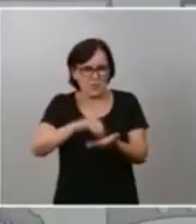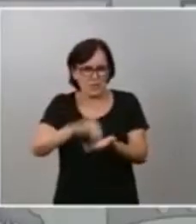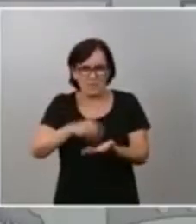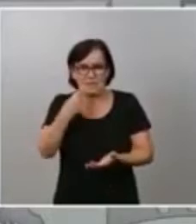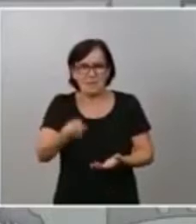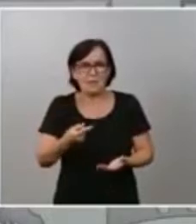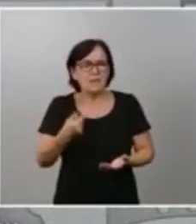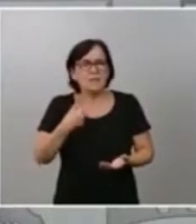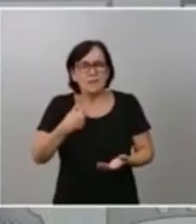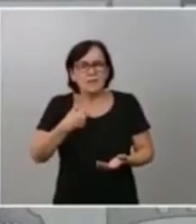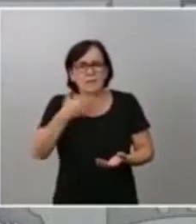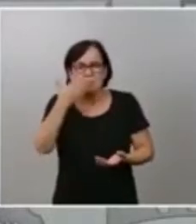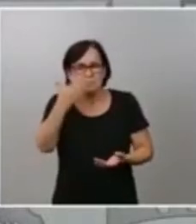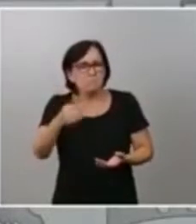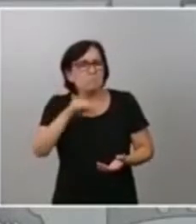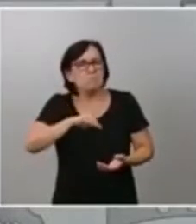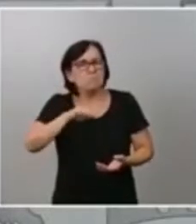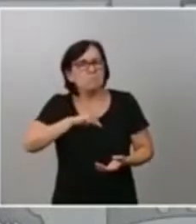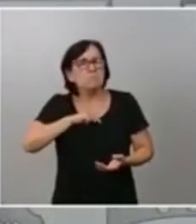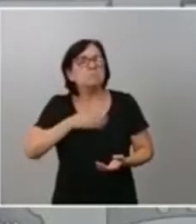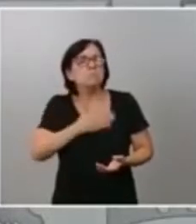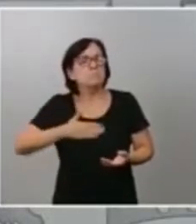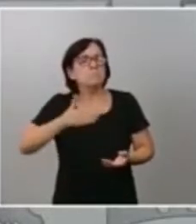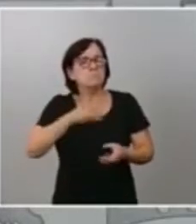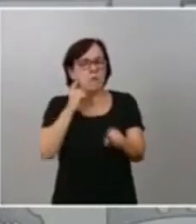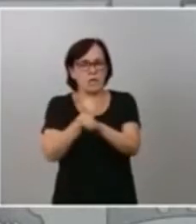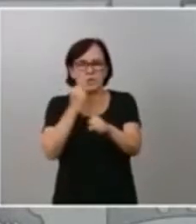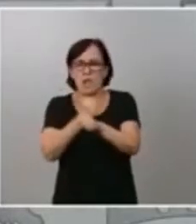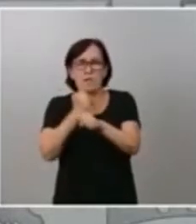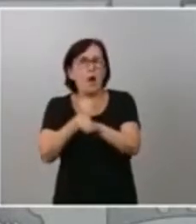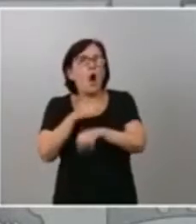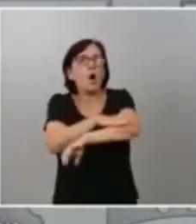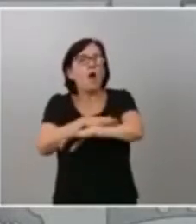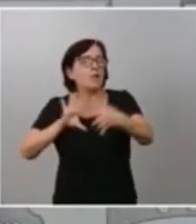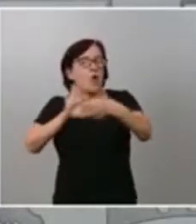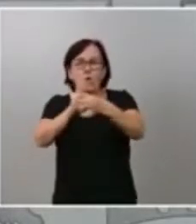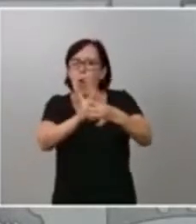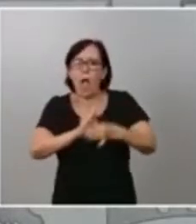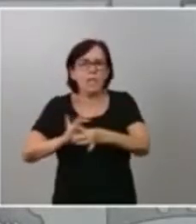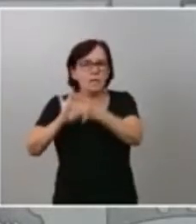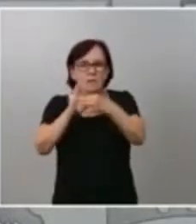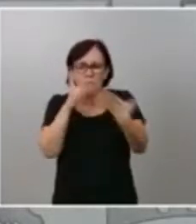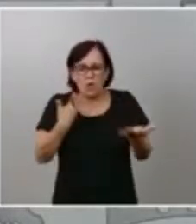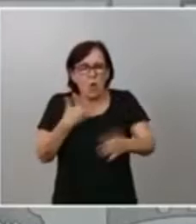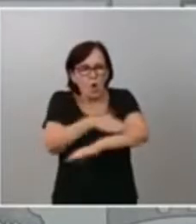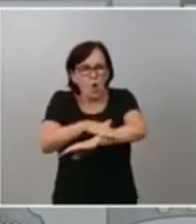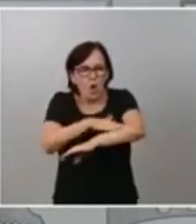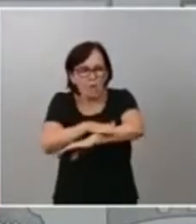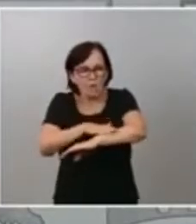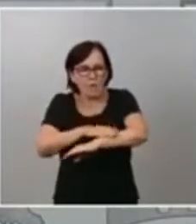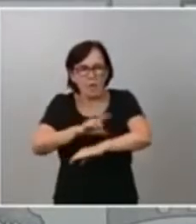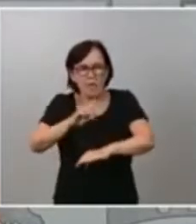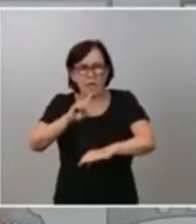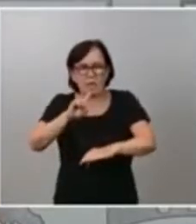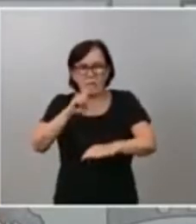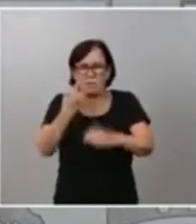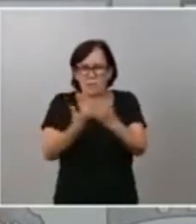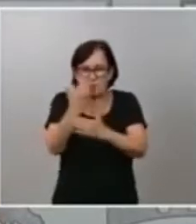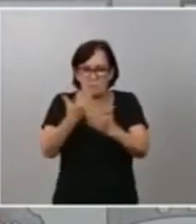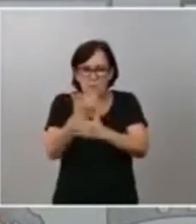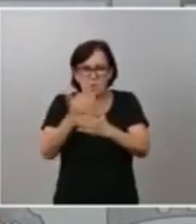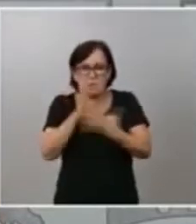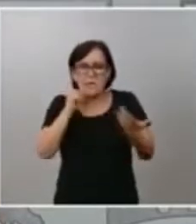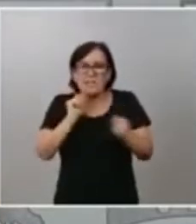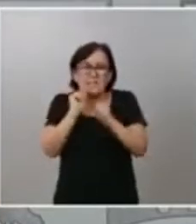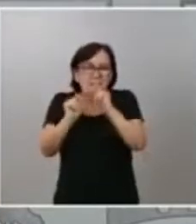francamente satisfecho con el trabajo del Gobierno de coalición. Este es un Gobierno que se ha enfrentado, desde los primeros días, a la mayor pandemia, a la